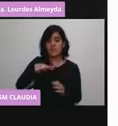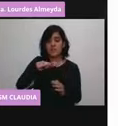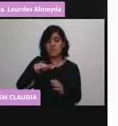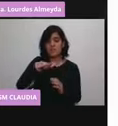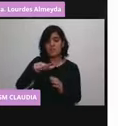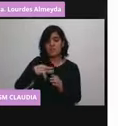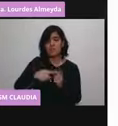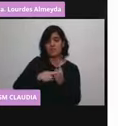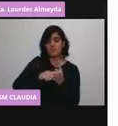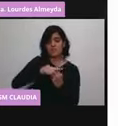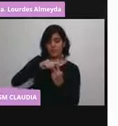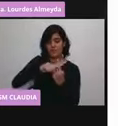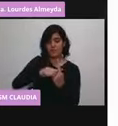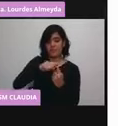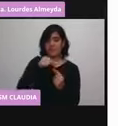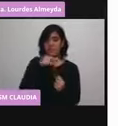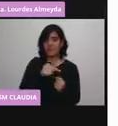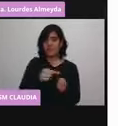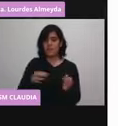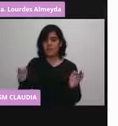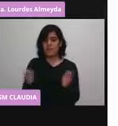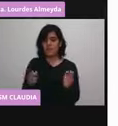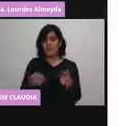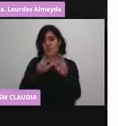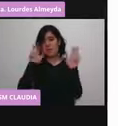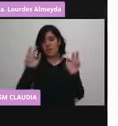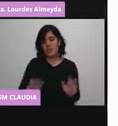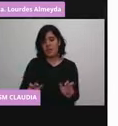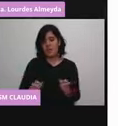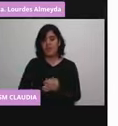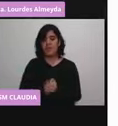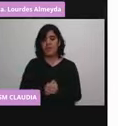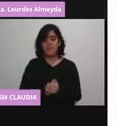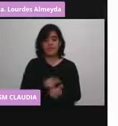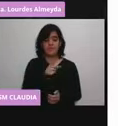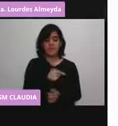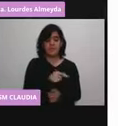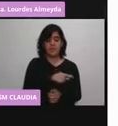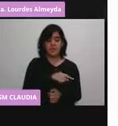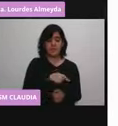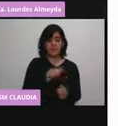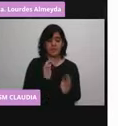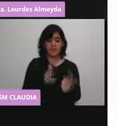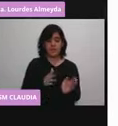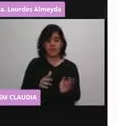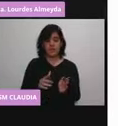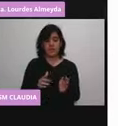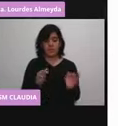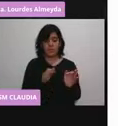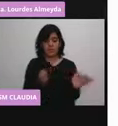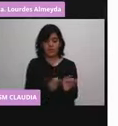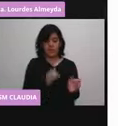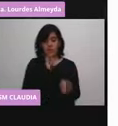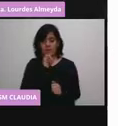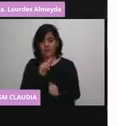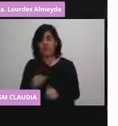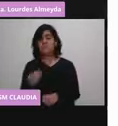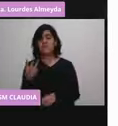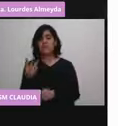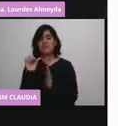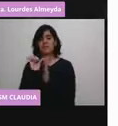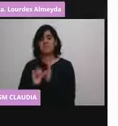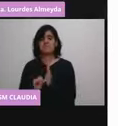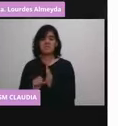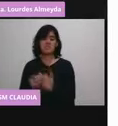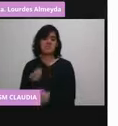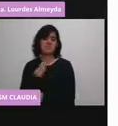está congelada. Su vida útil después de la fabricación nada más es tres meses. Y una vez descongelada,